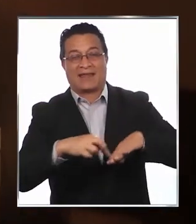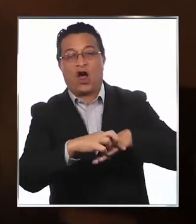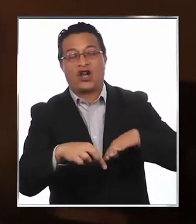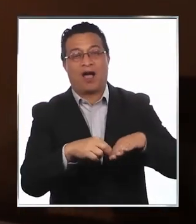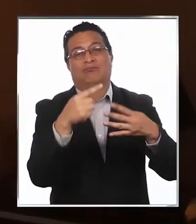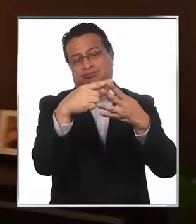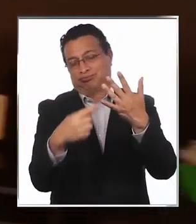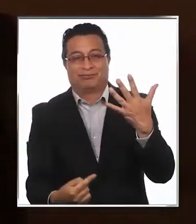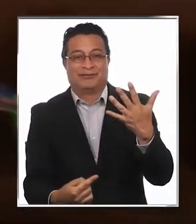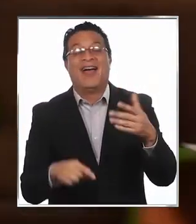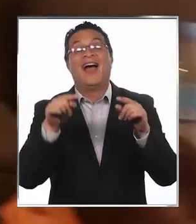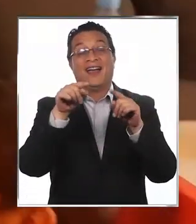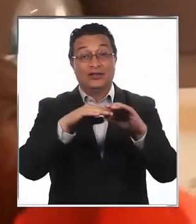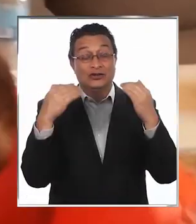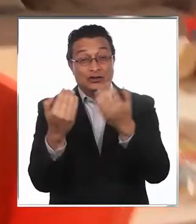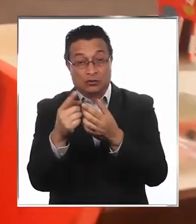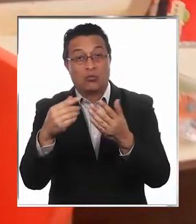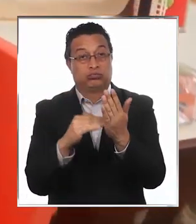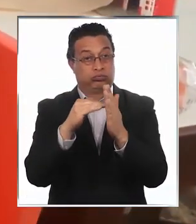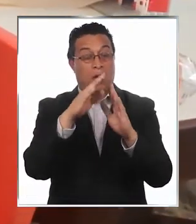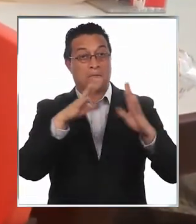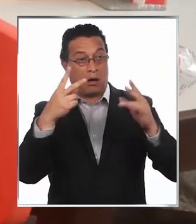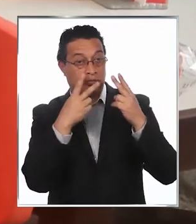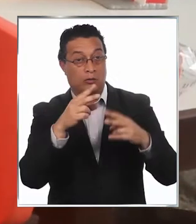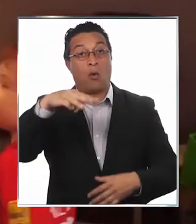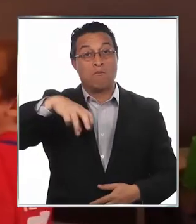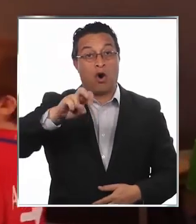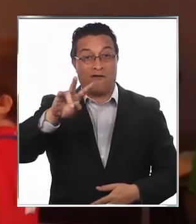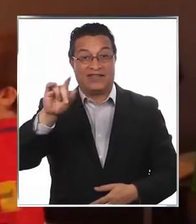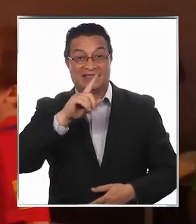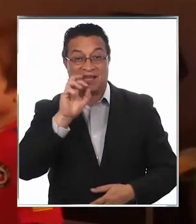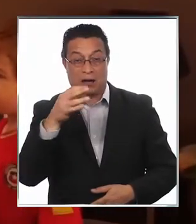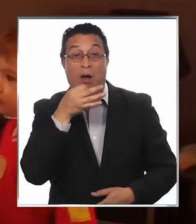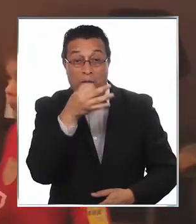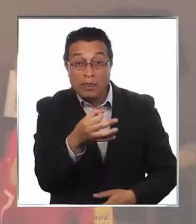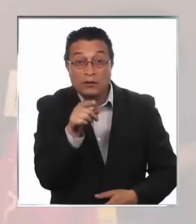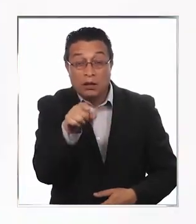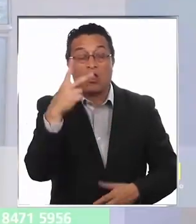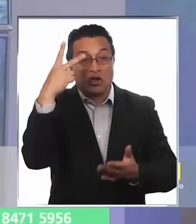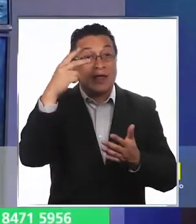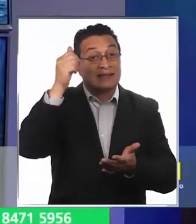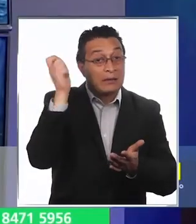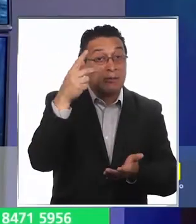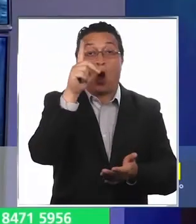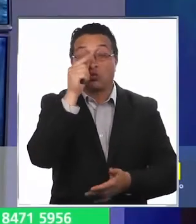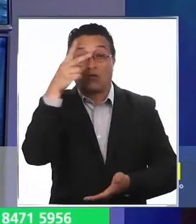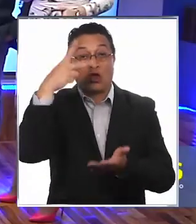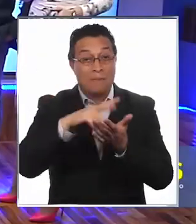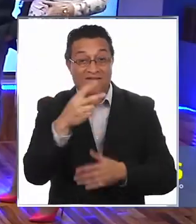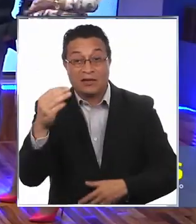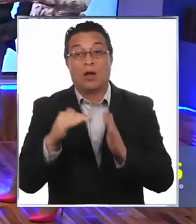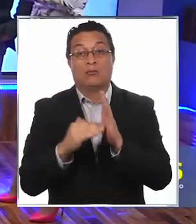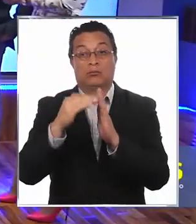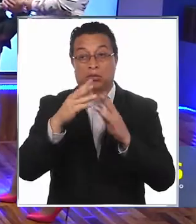El aumento de sintonías notorios según los datos de Movistar. Por ejemplo, de septiembre a octubre de 2020, Antofagasta TV aumentó sus